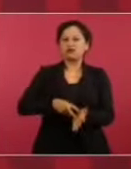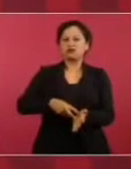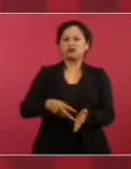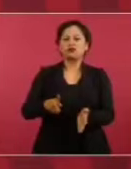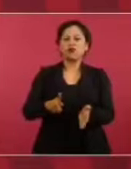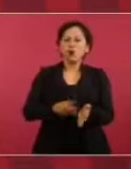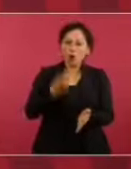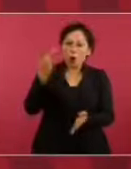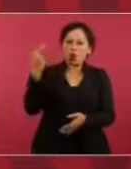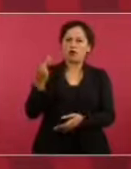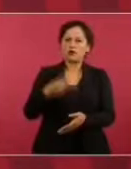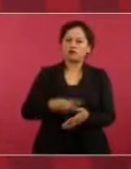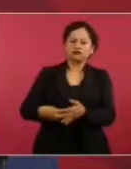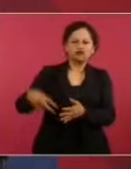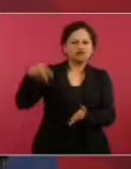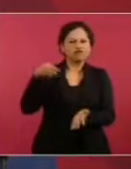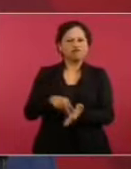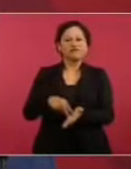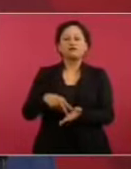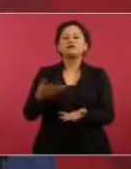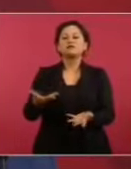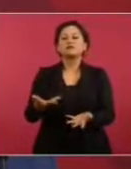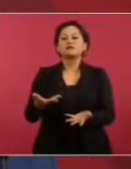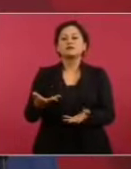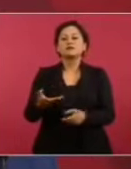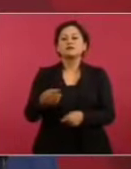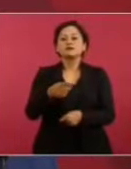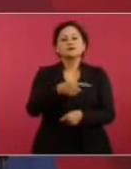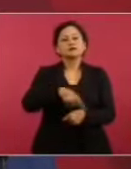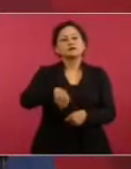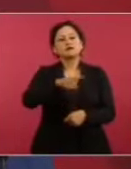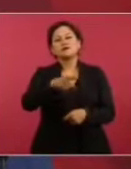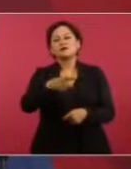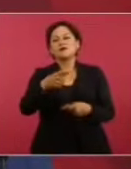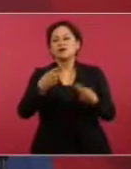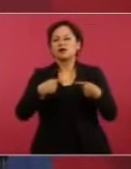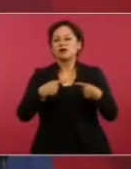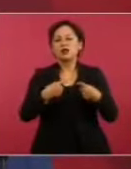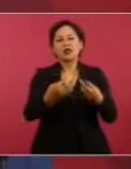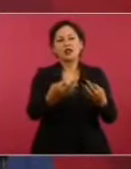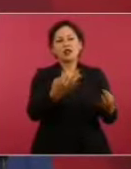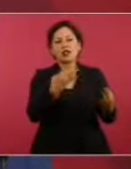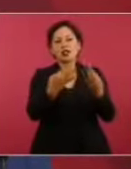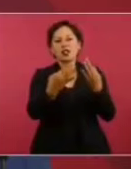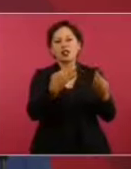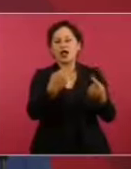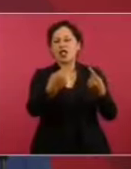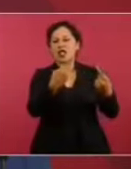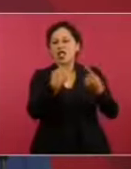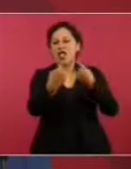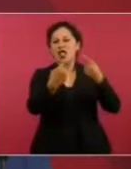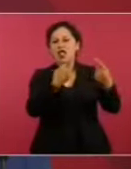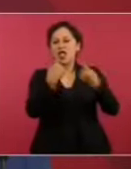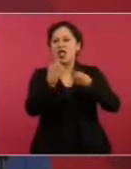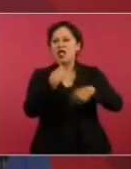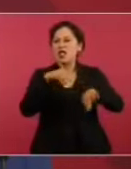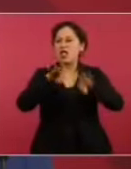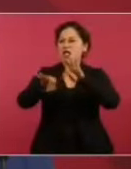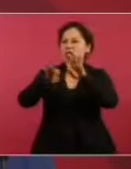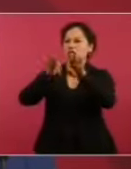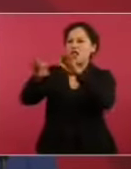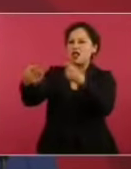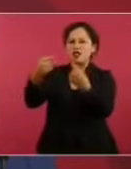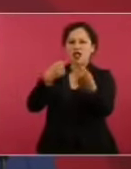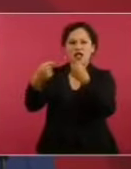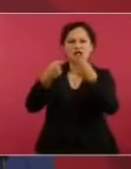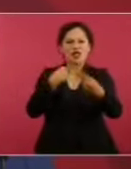resistimos campañas de desprestigio, guerra sucia, de todo y